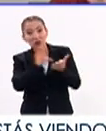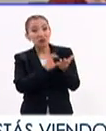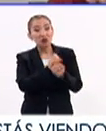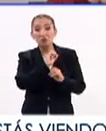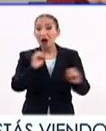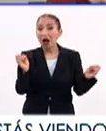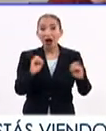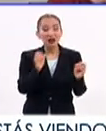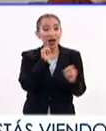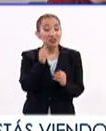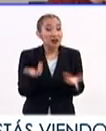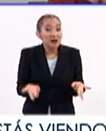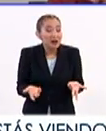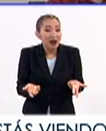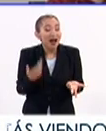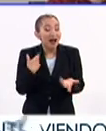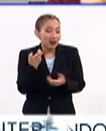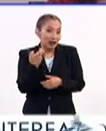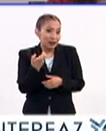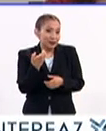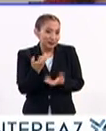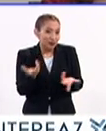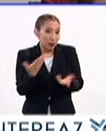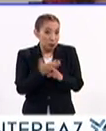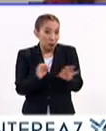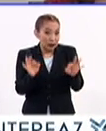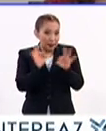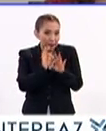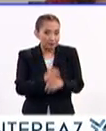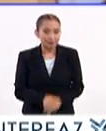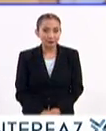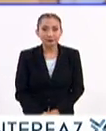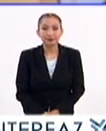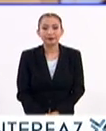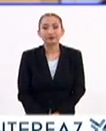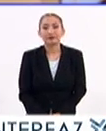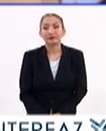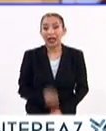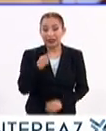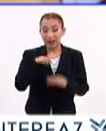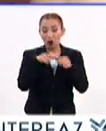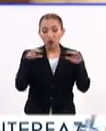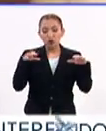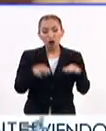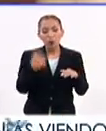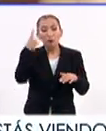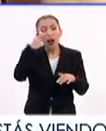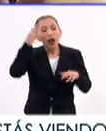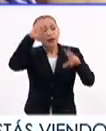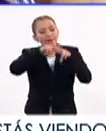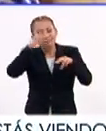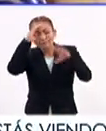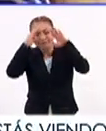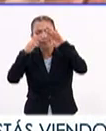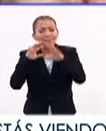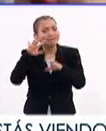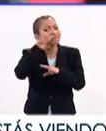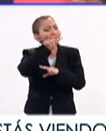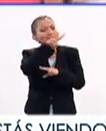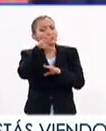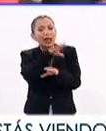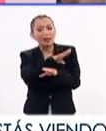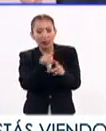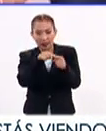nuestra Constitución, de manera que es algo muy importante. Este encuentro es un foro de reflexión sobre la visión general,